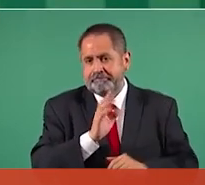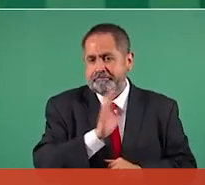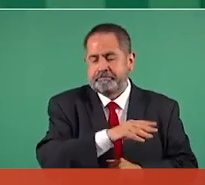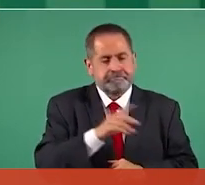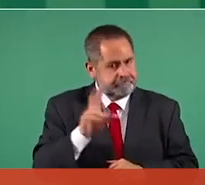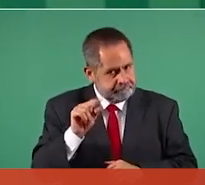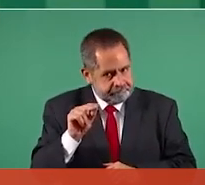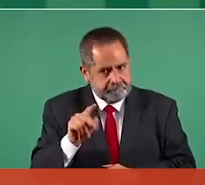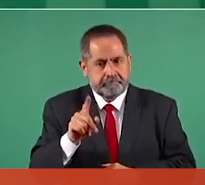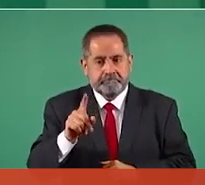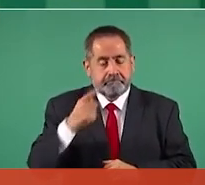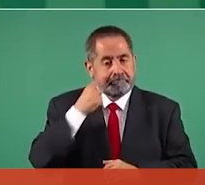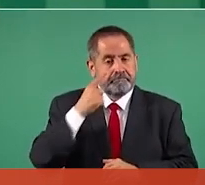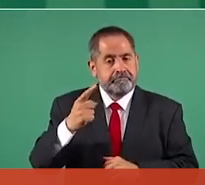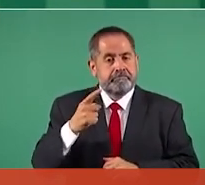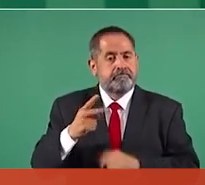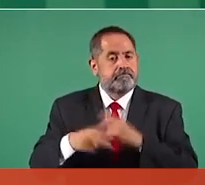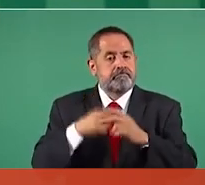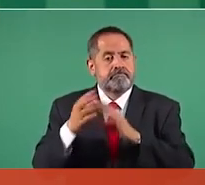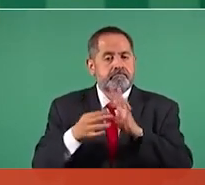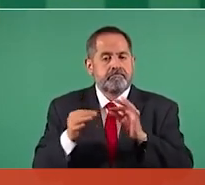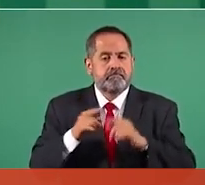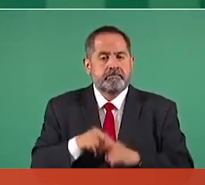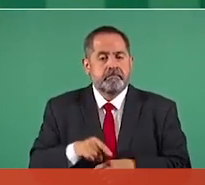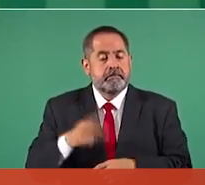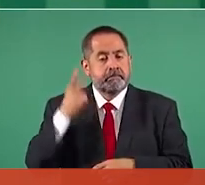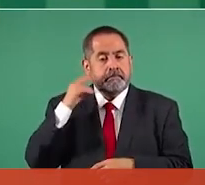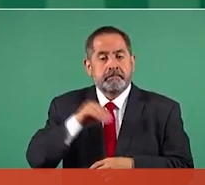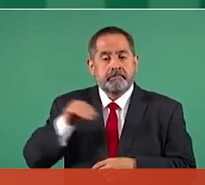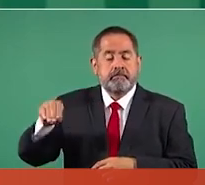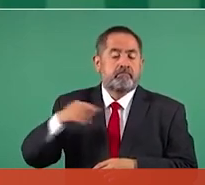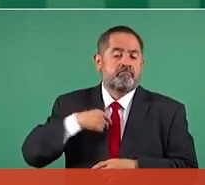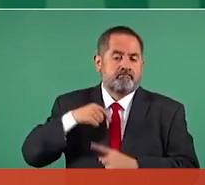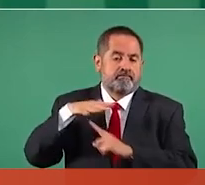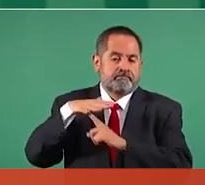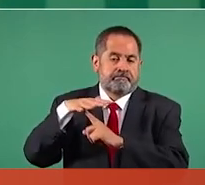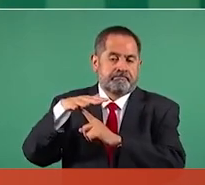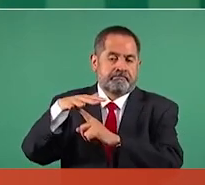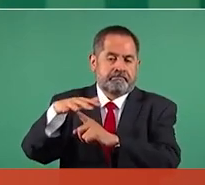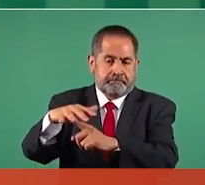voy a ser parte de esta gira en helicóptero,